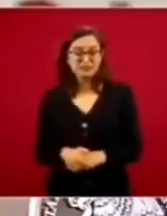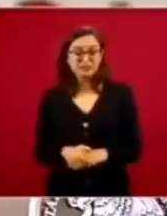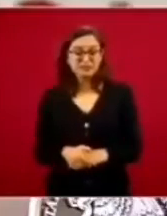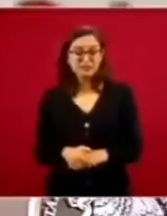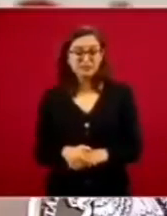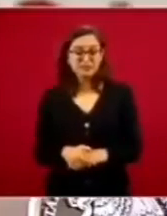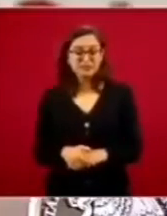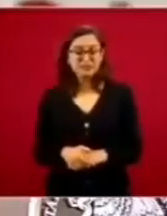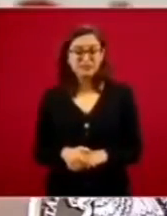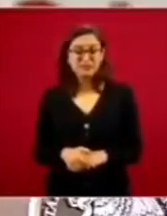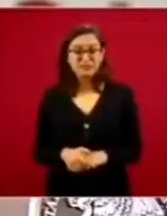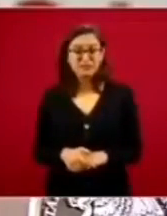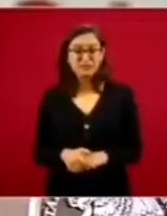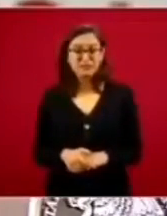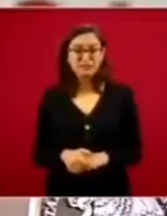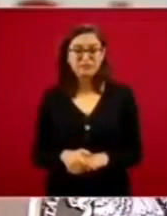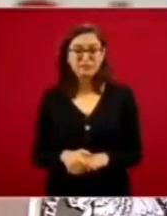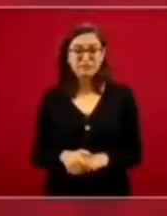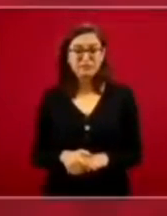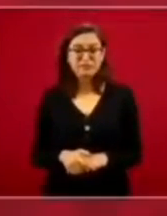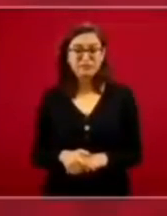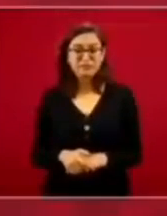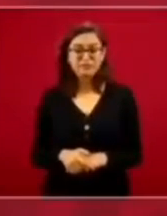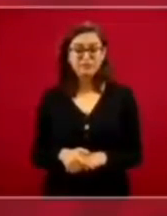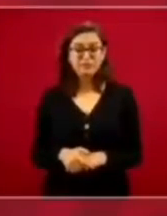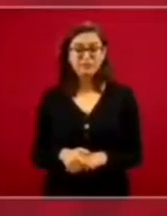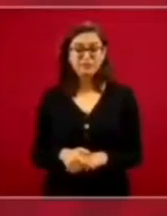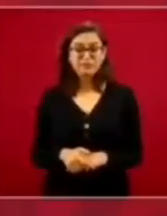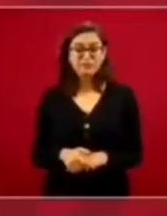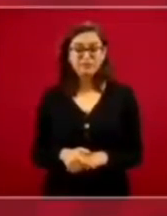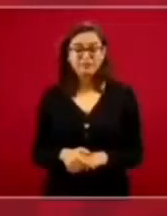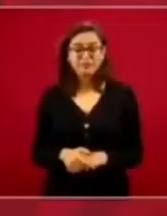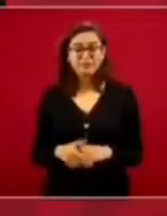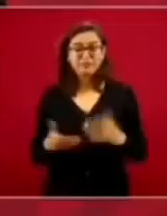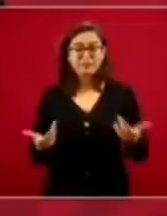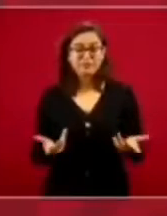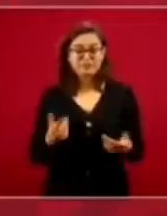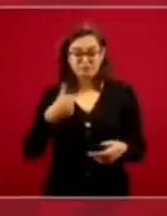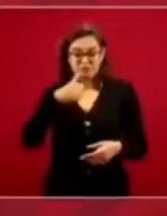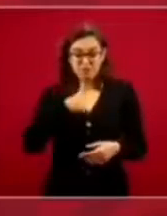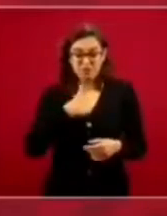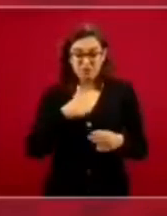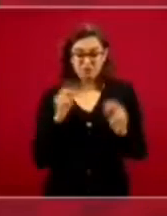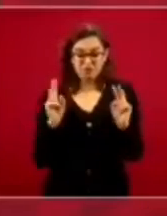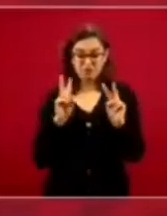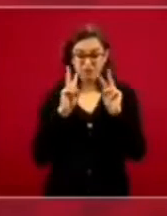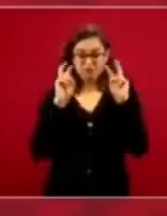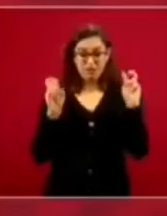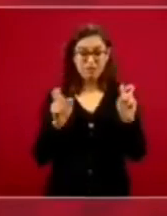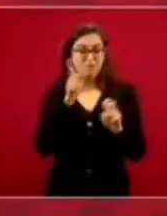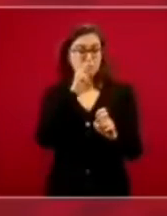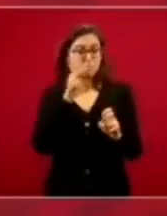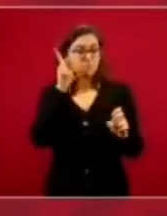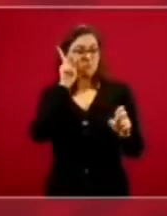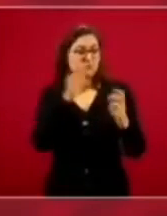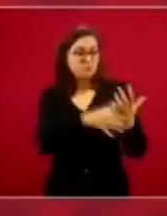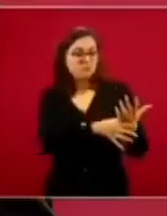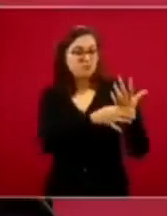se celebra que me hayan impedido hablar del Papa Francisco.